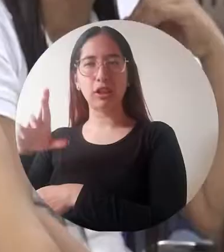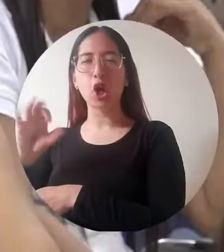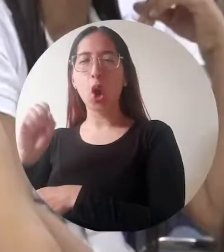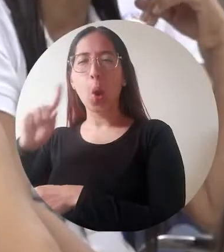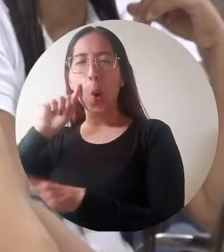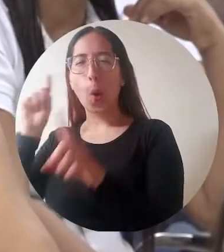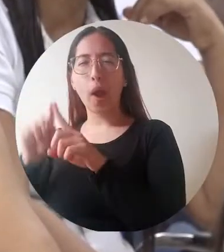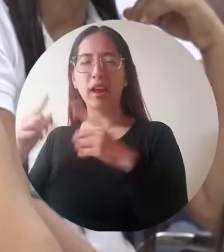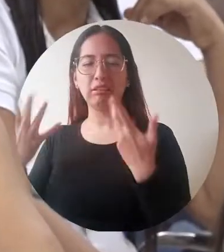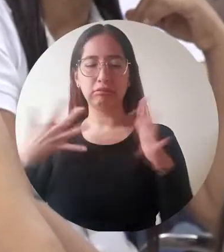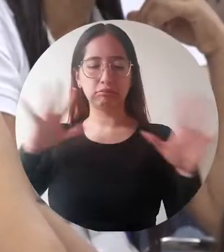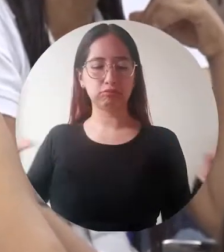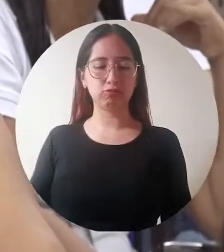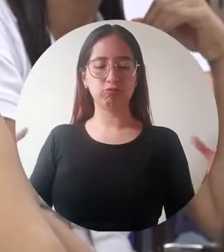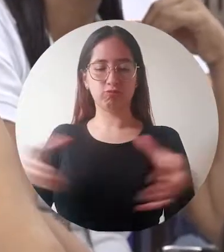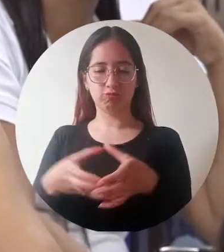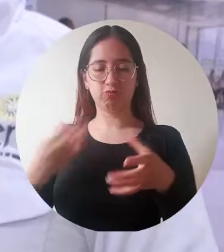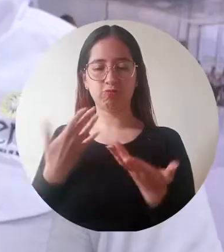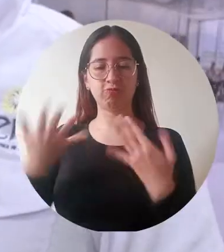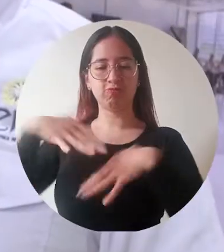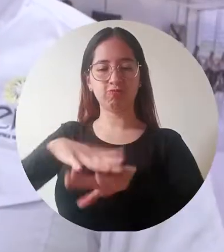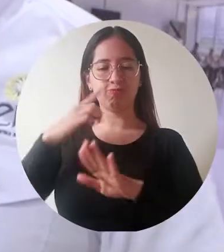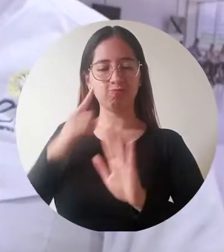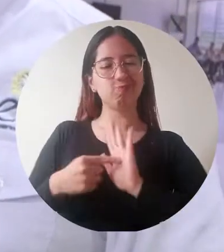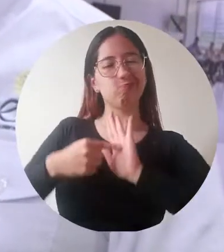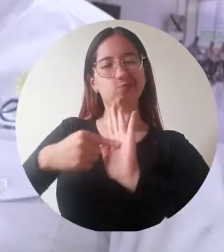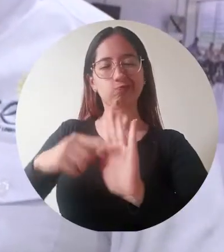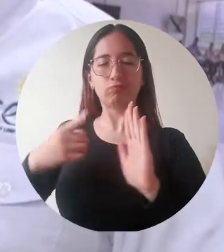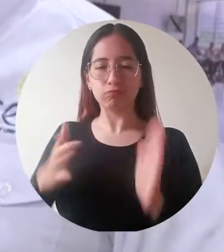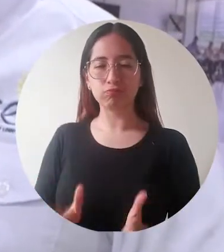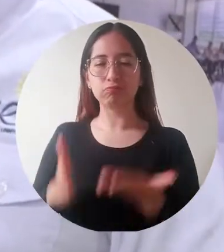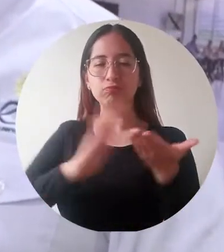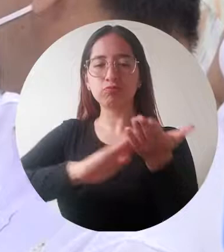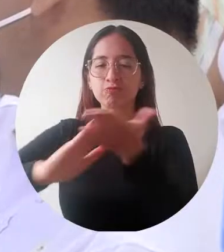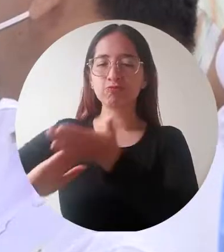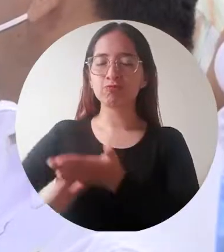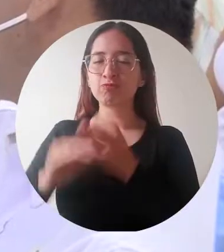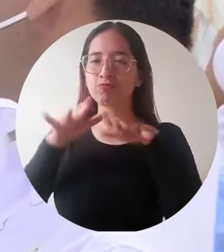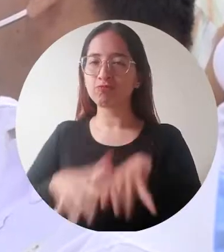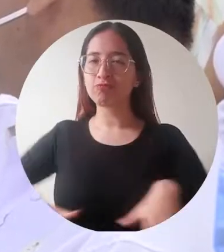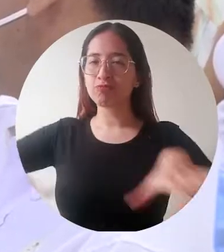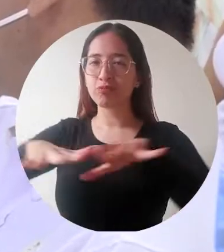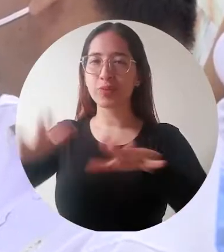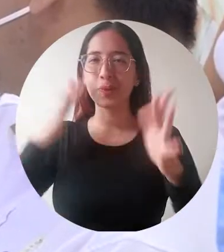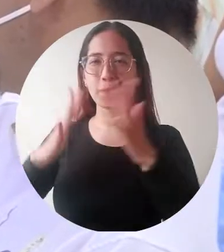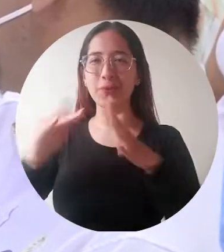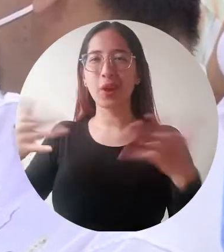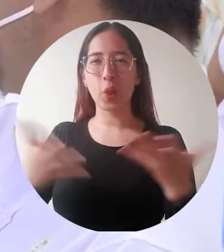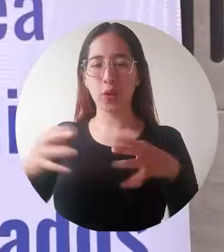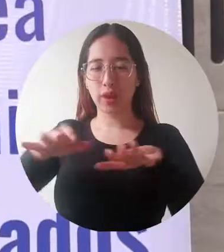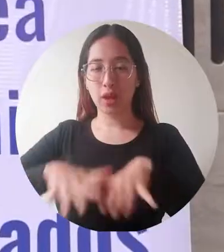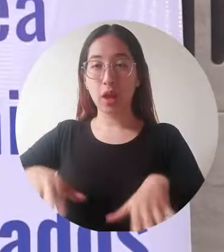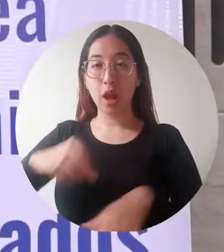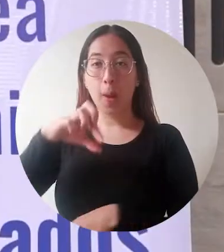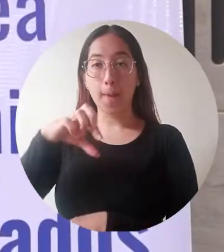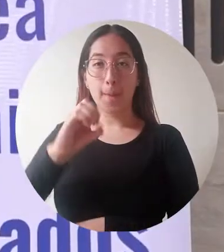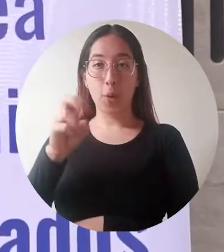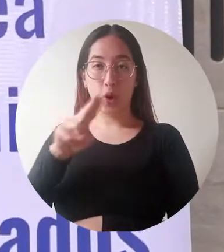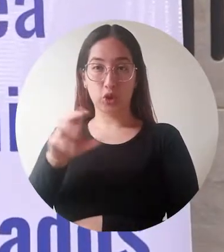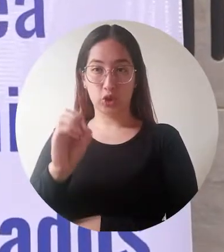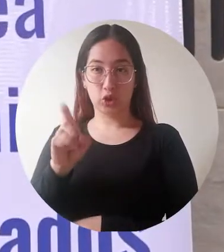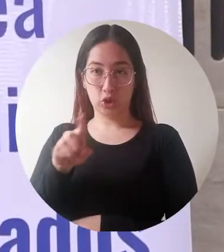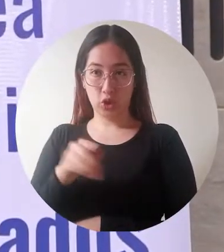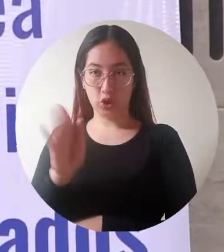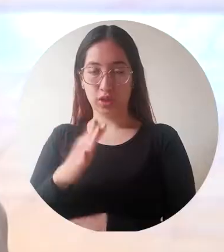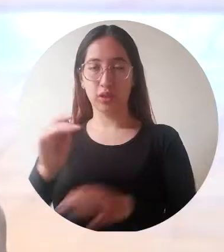favorecer desde varios frentes a distintos grupos de interés asentados en el área de influencia del terminal marítimo en Pozos Colorados,